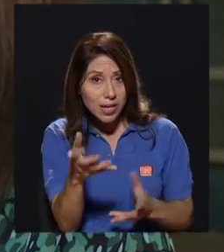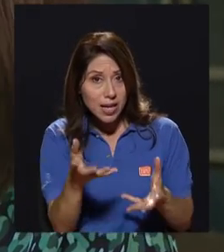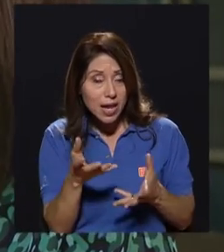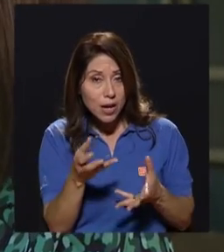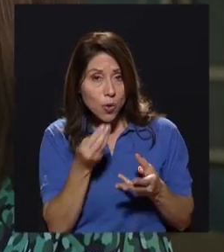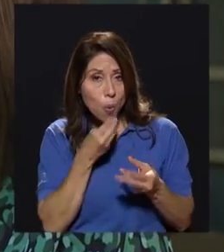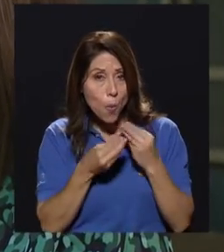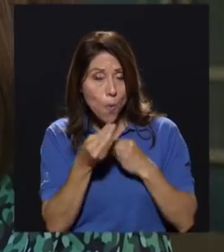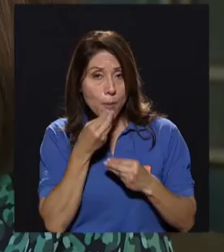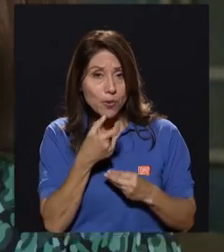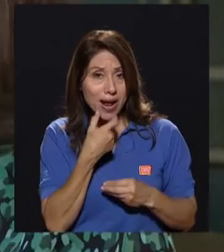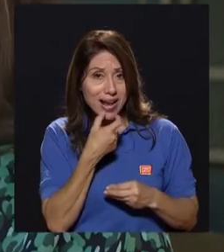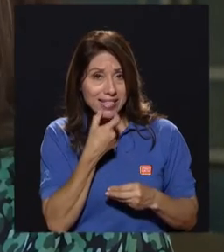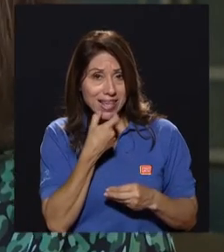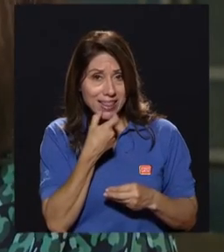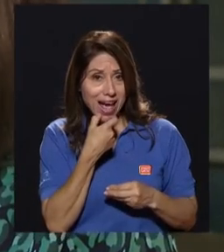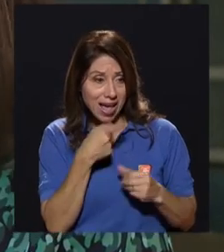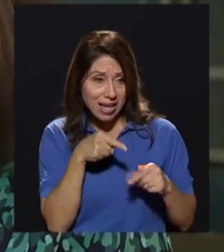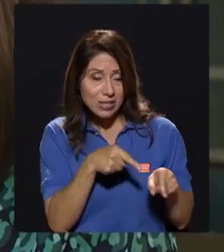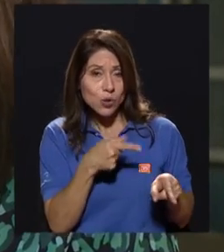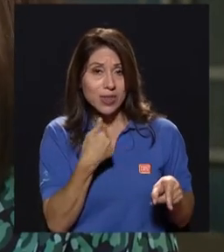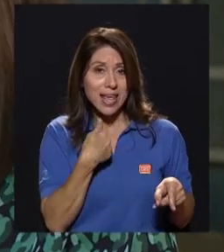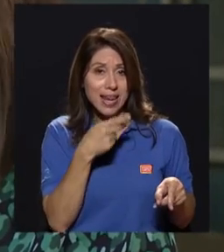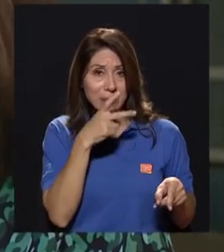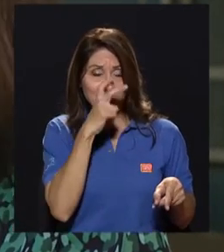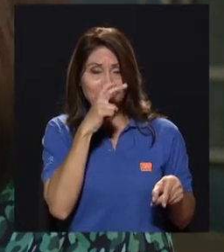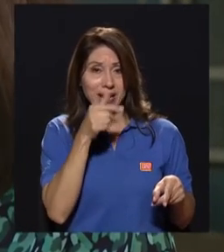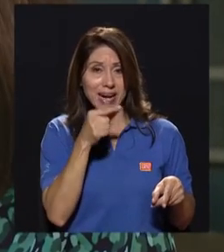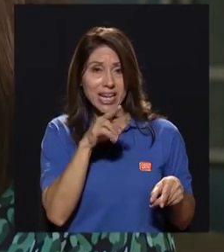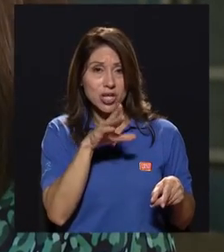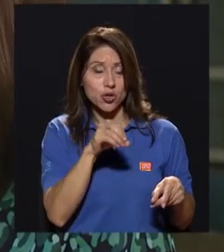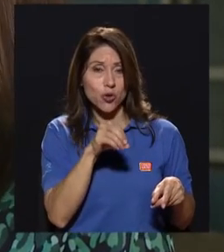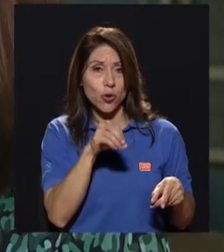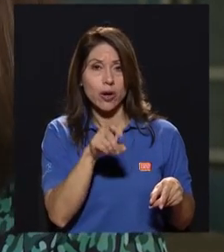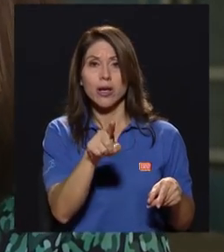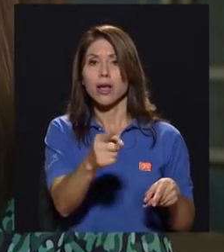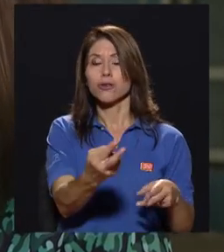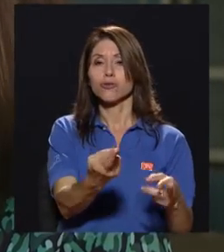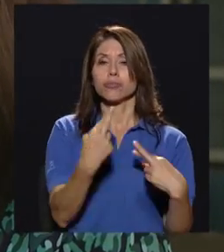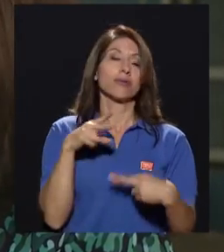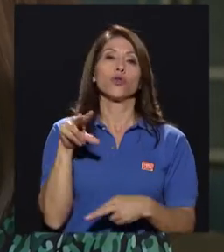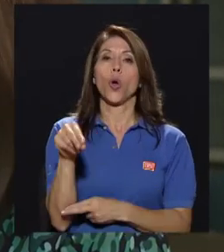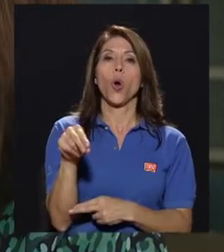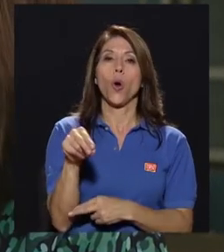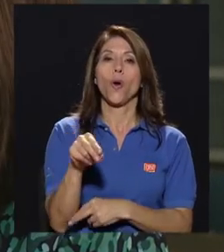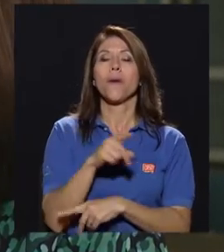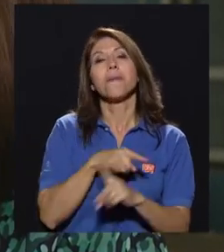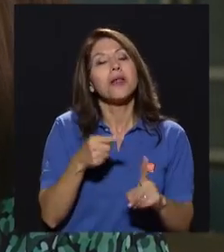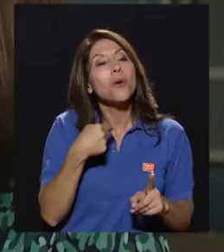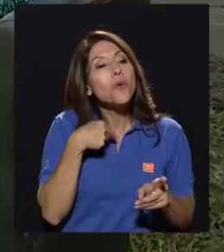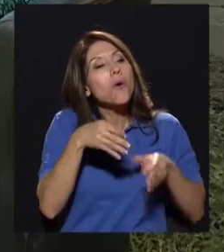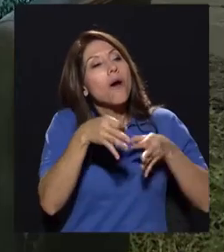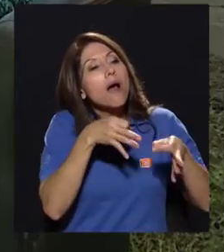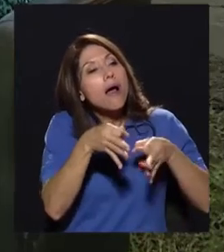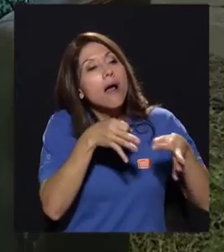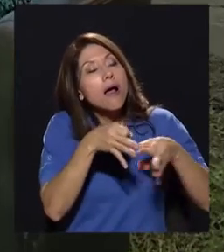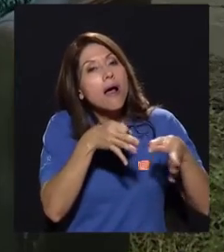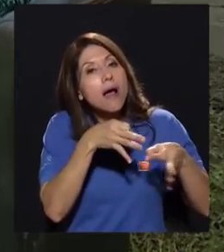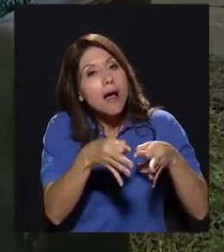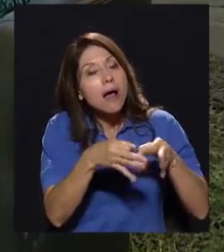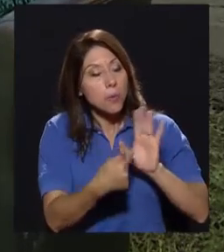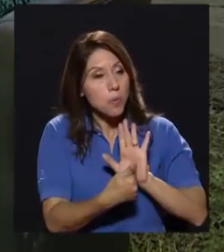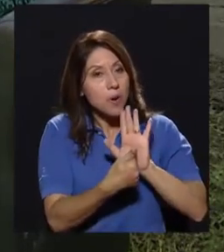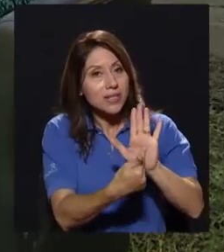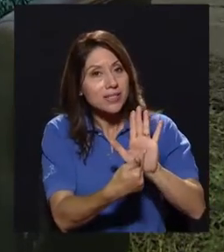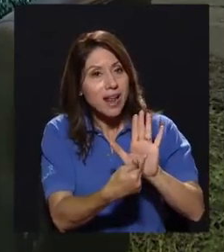partir de grillo, por ejemplo niños, la primera respuesta es no. Y después de darles un poco de información y mostrarles el producto, más bien nos quedamos sin